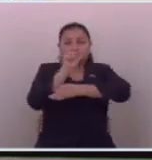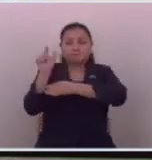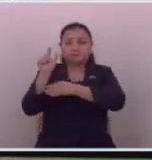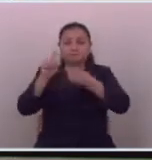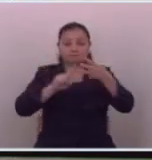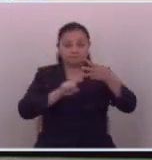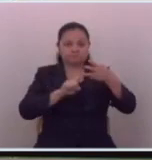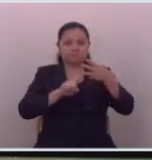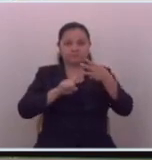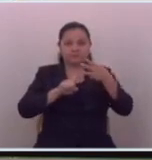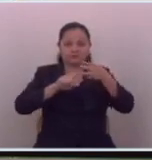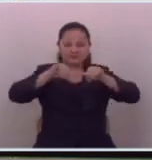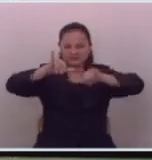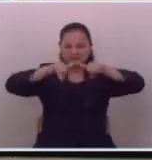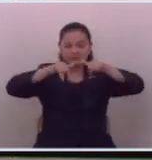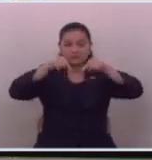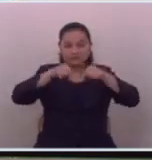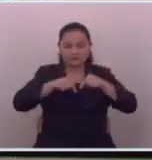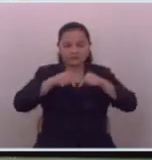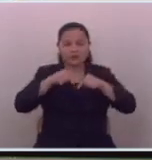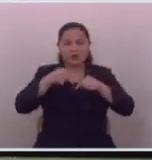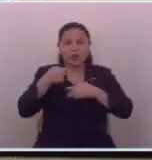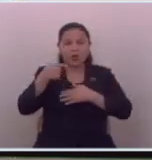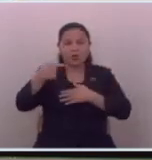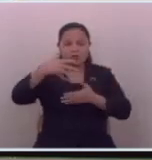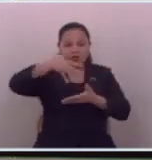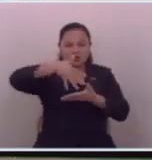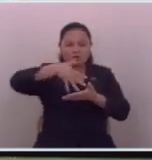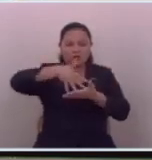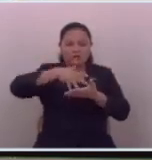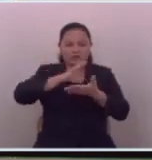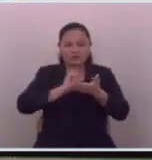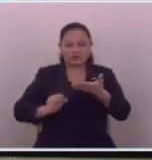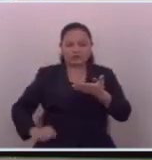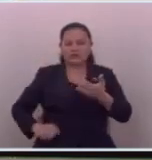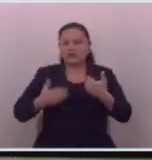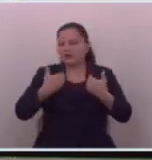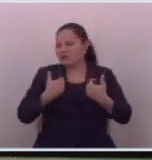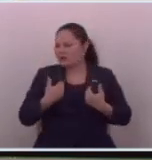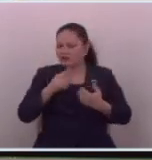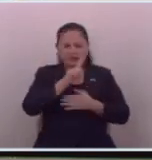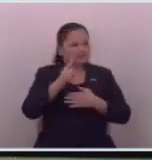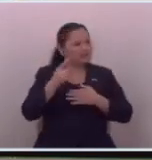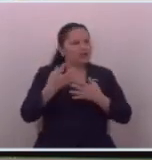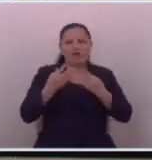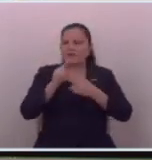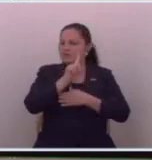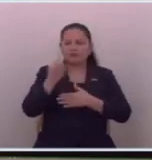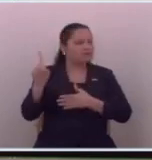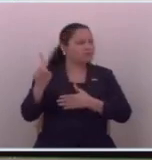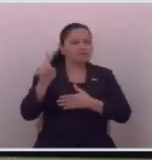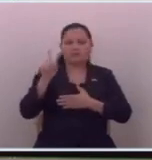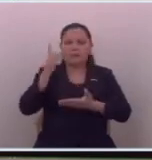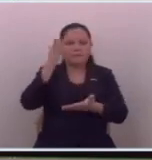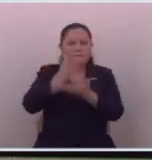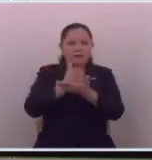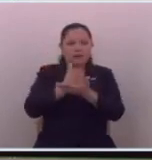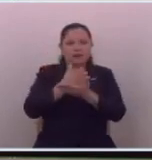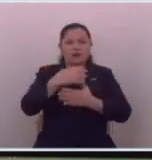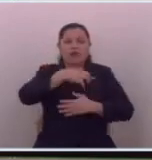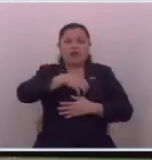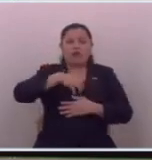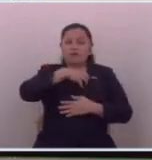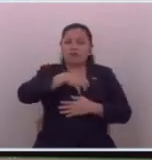y ahora cuando el pueblo salvadoreño les dijo estamos cansados ya no les tenemos miedo son